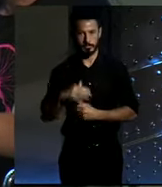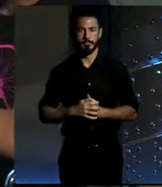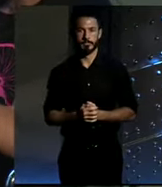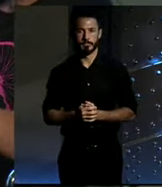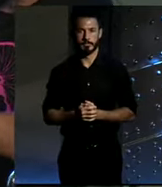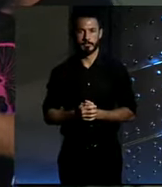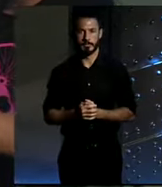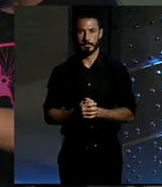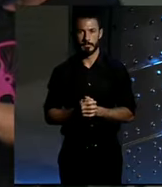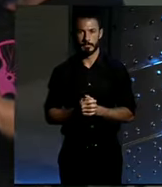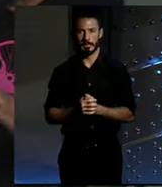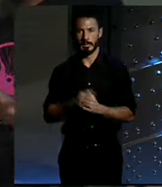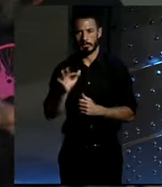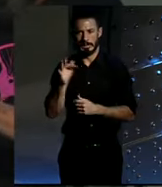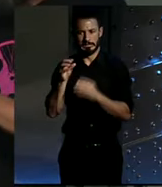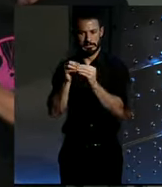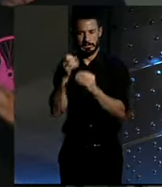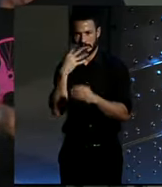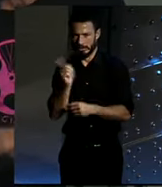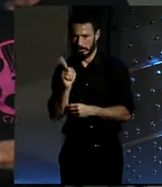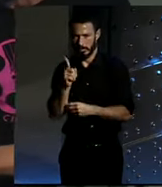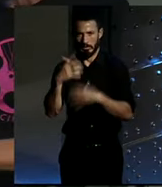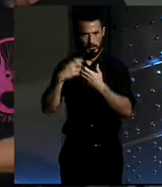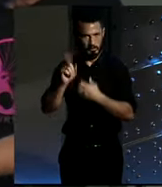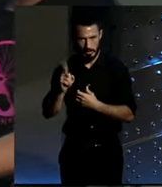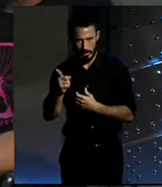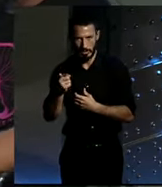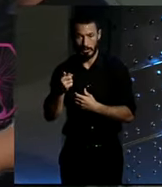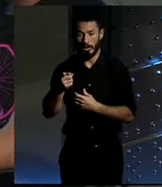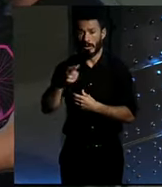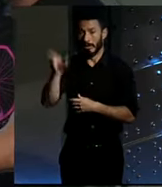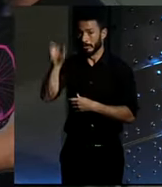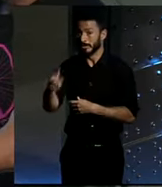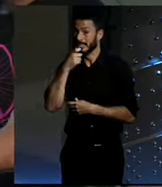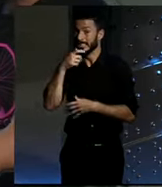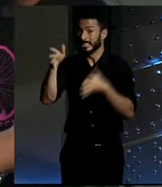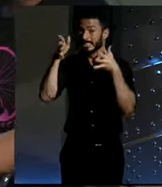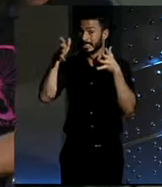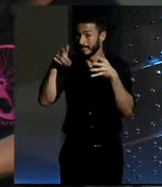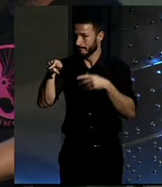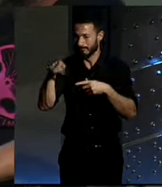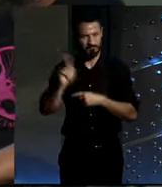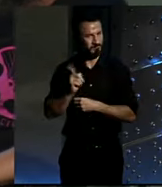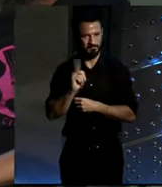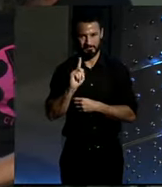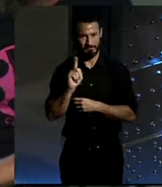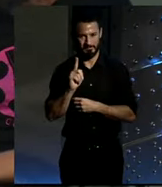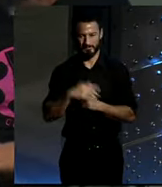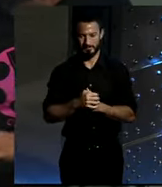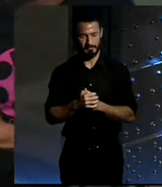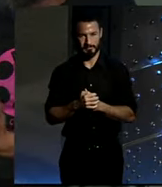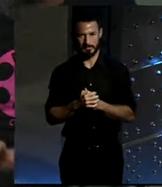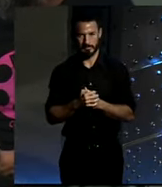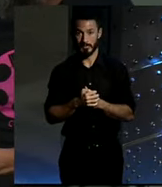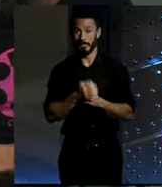y muy mal construido, no funcionaba. En fin, no os vamos a recomendar nunca a este señor de Londres. Si nos preguntáis si os vamos a recomendar